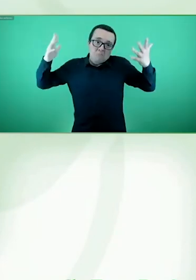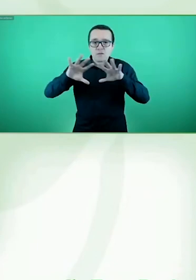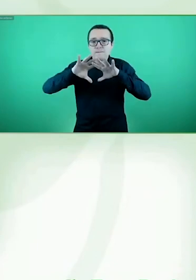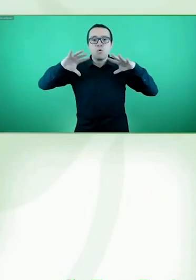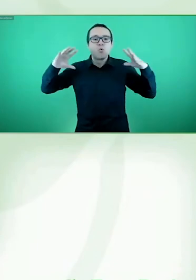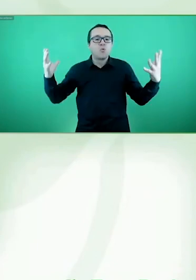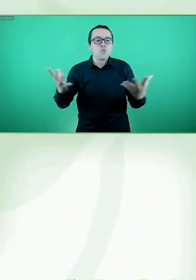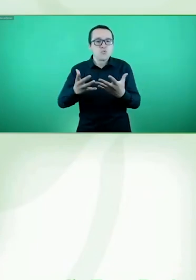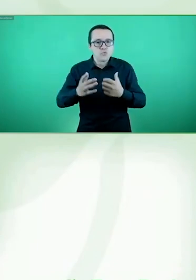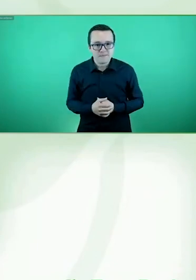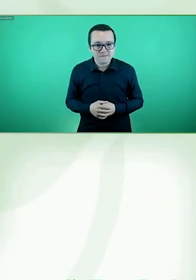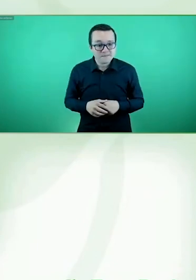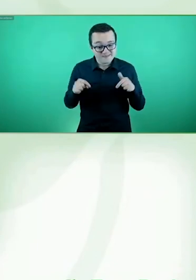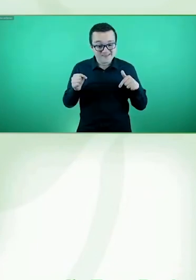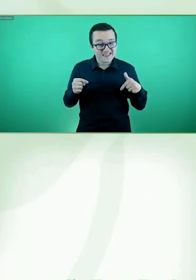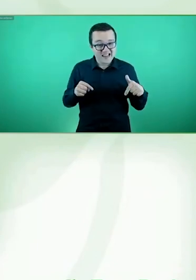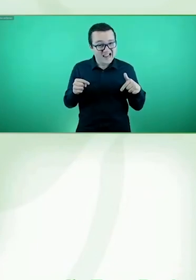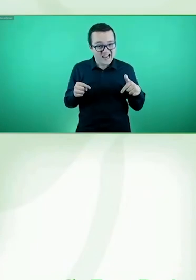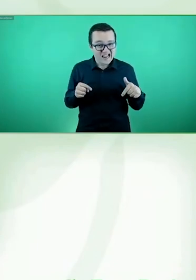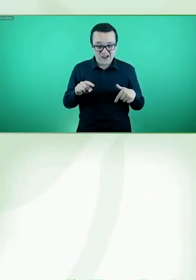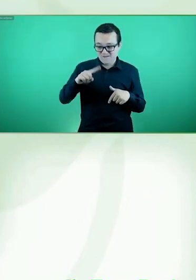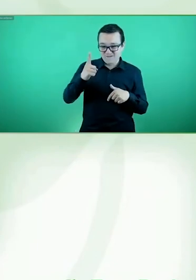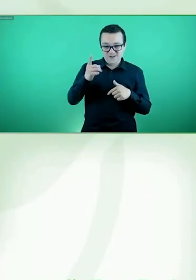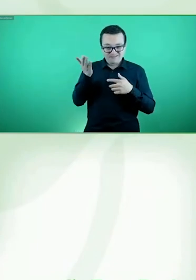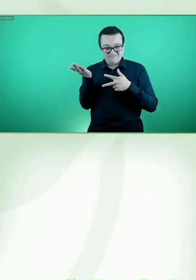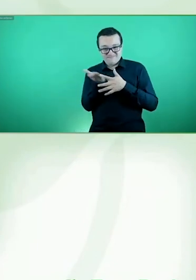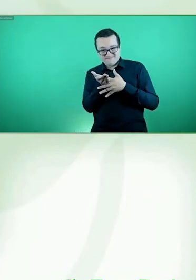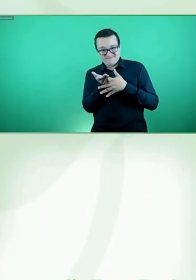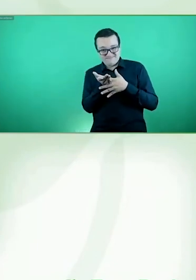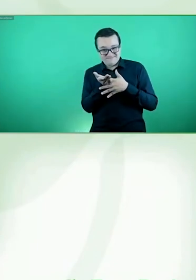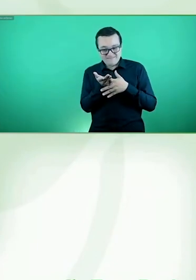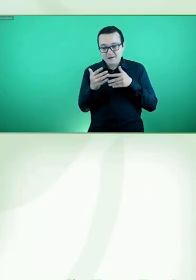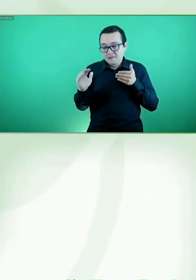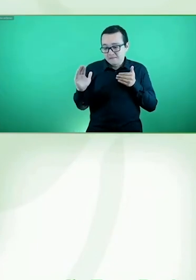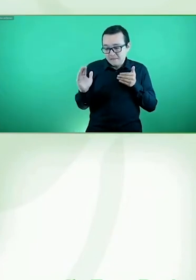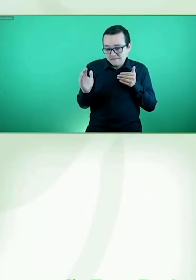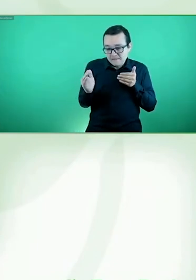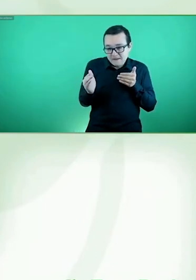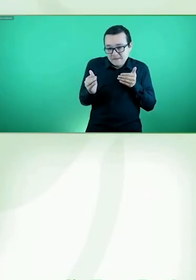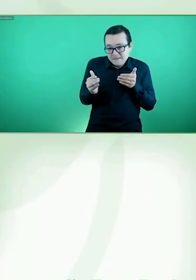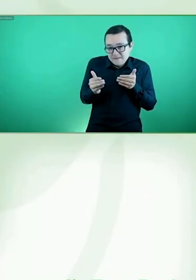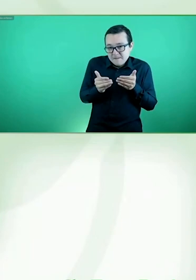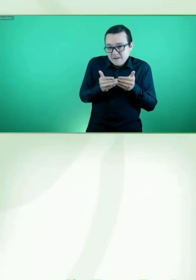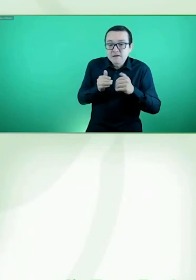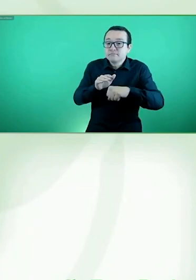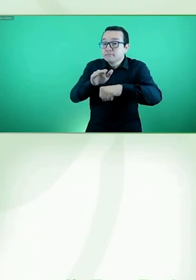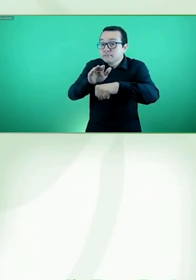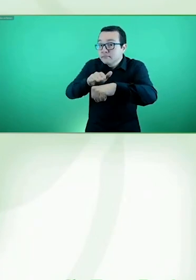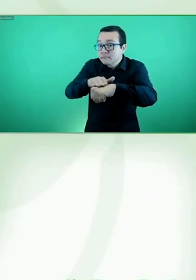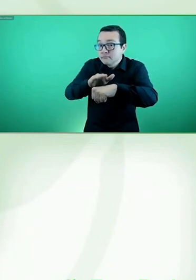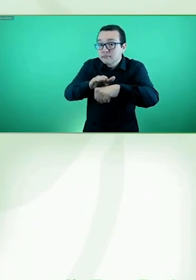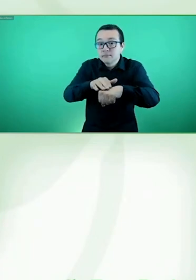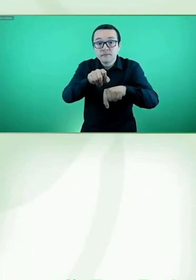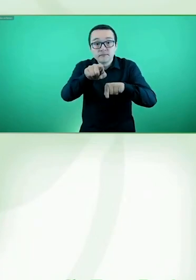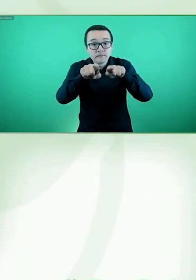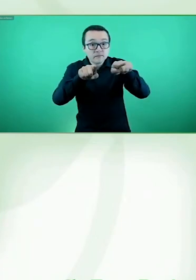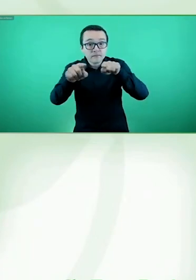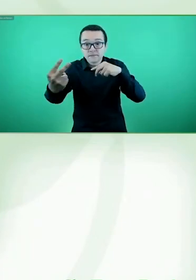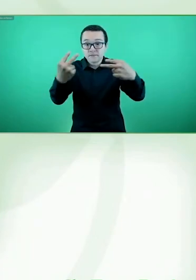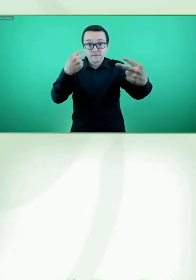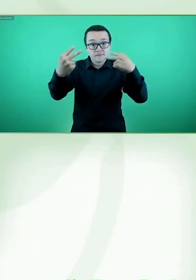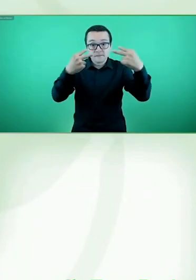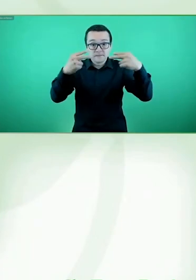cerrando esta primera sesión de inauguración. Esto es un aviso sobre todo para quienes nos siguen de manera virtual por streaming.